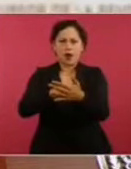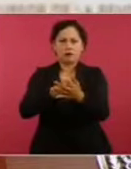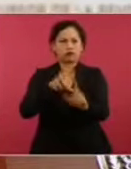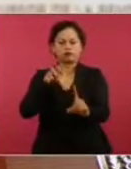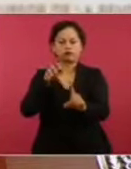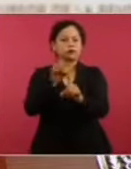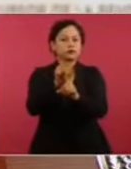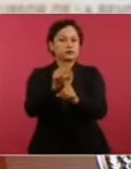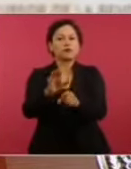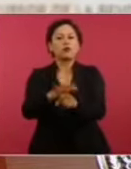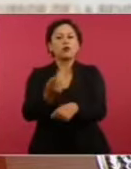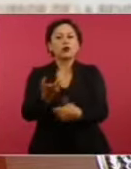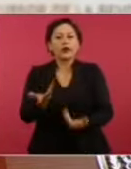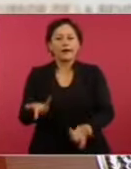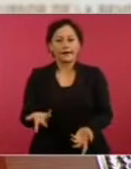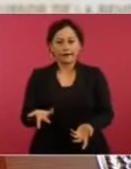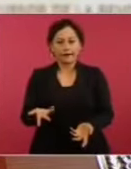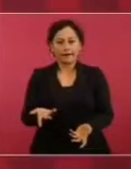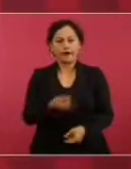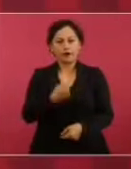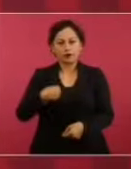porque hicimos ese trabajo.